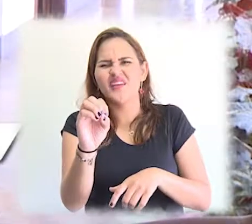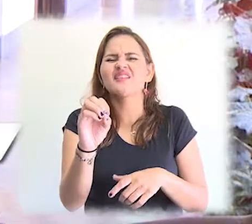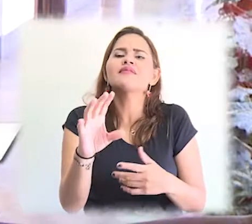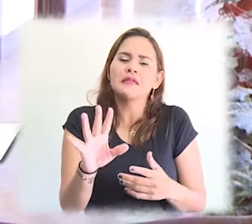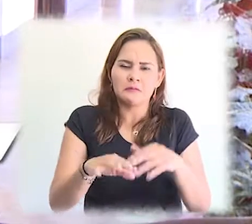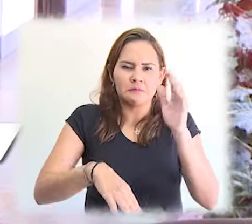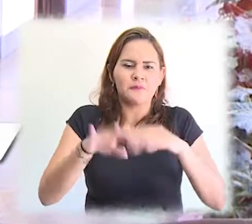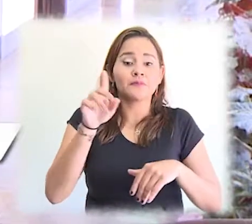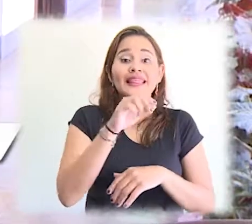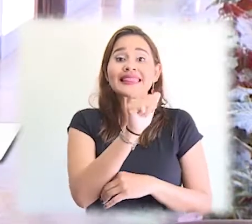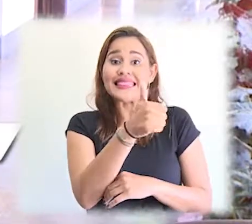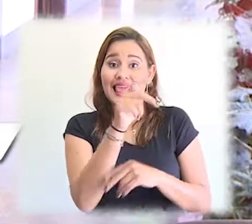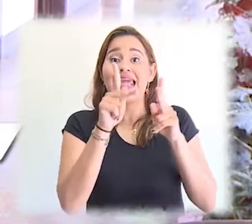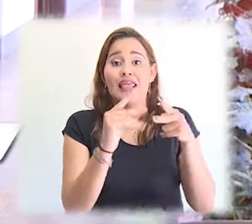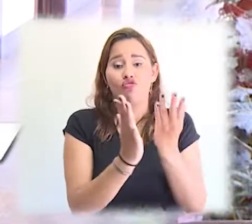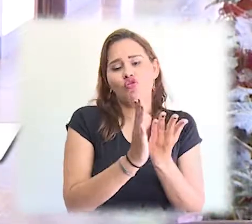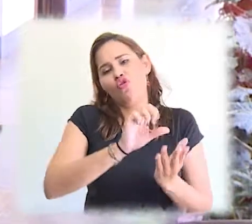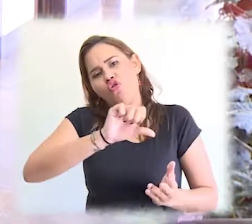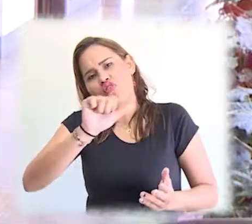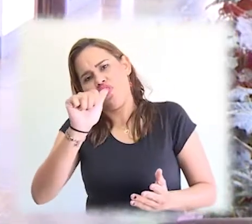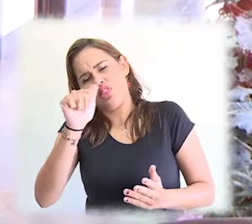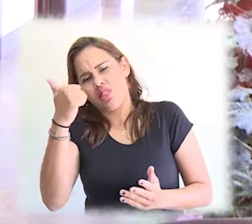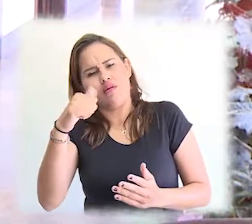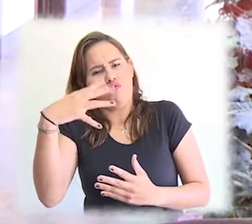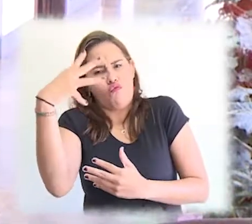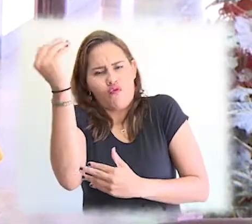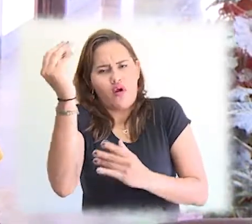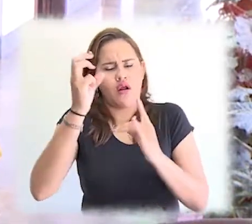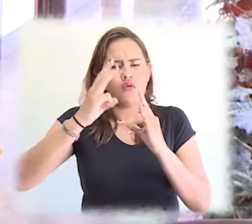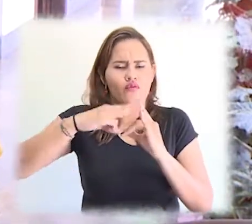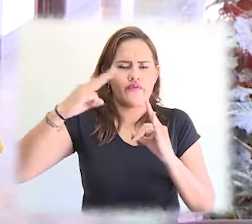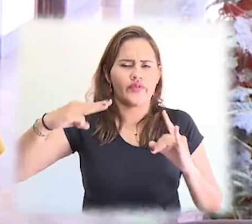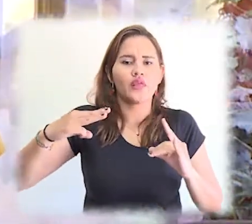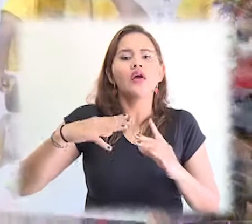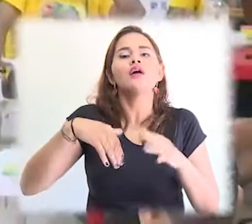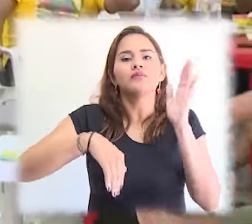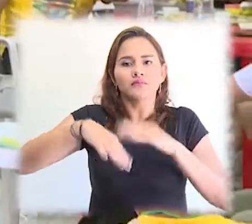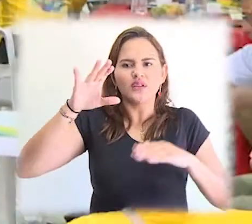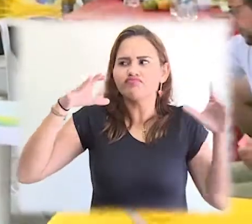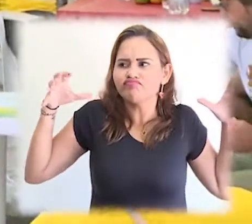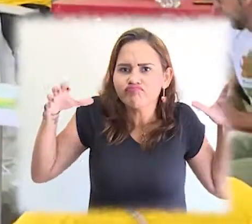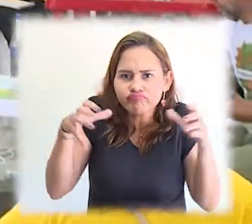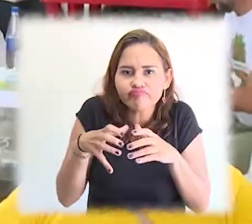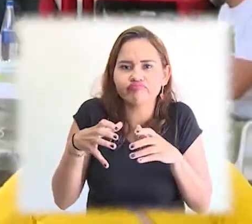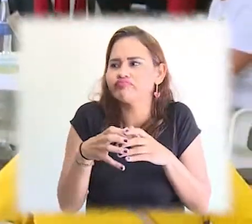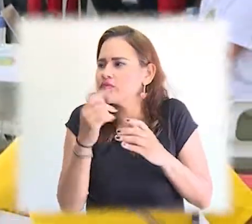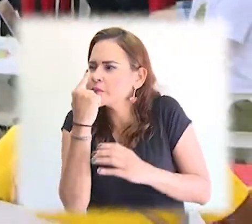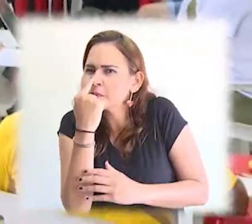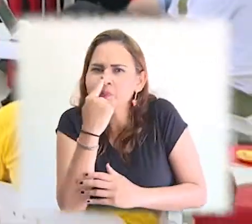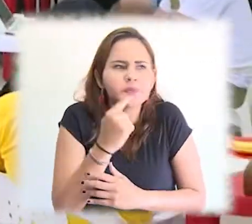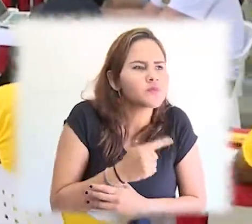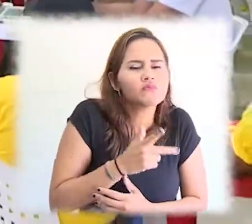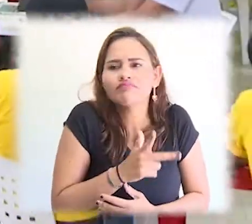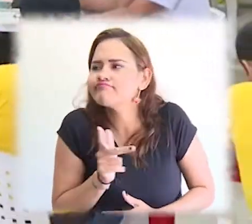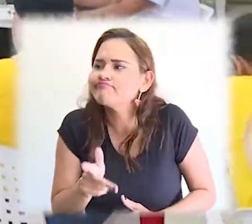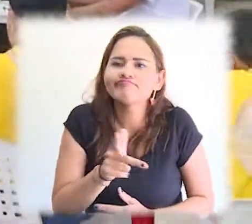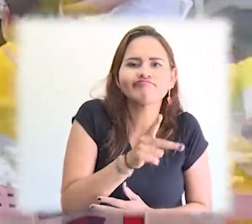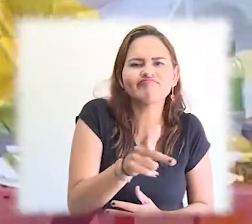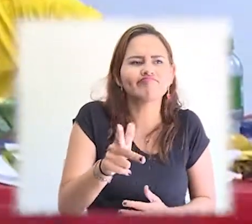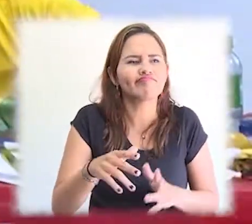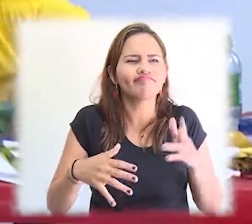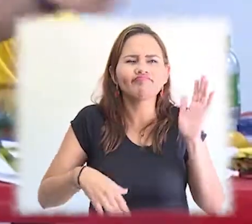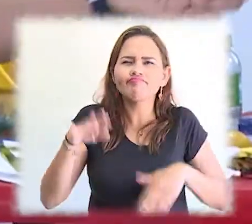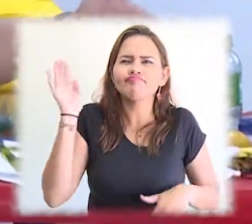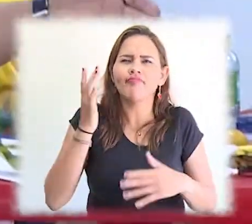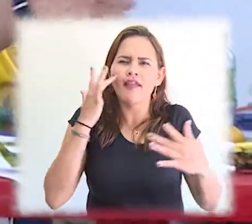velen por el bienestar de esas comunidades. Durante el proceso, los participantes hicieron parte de